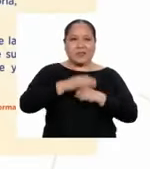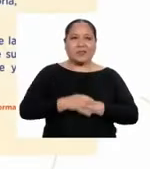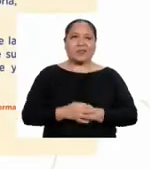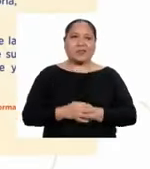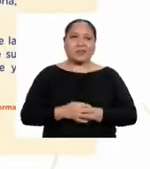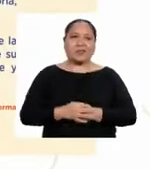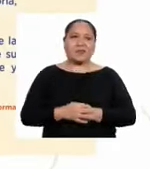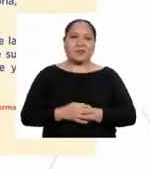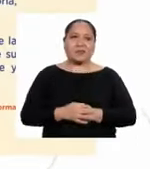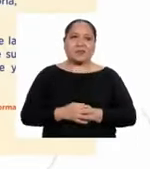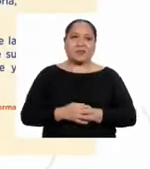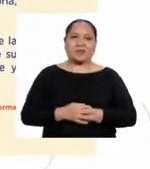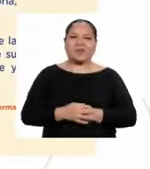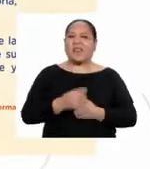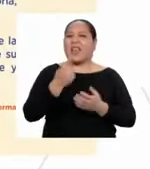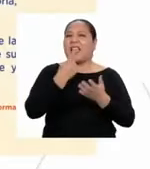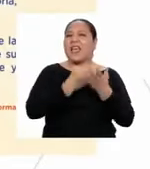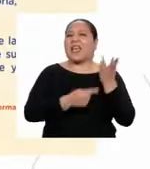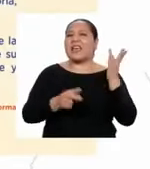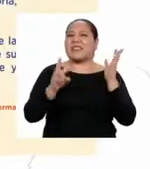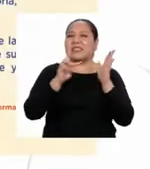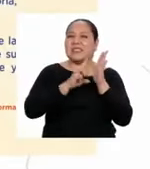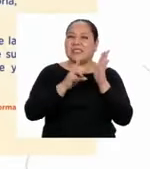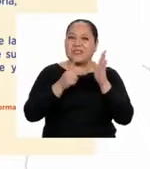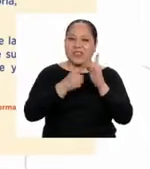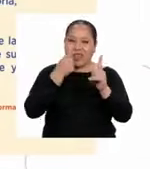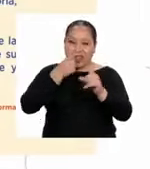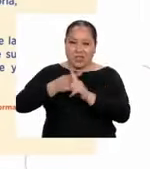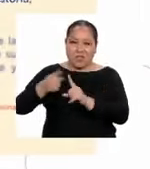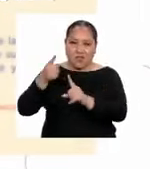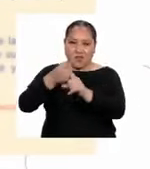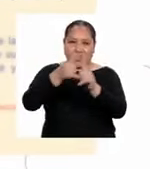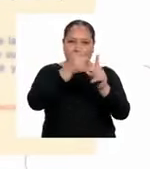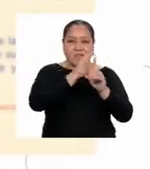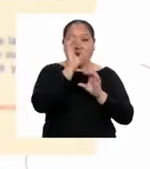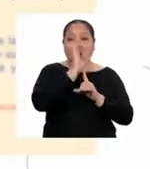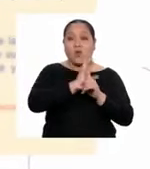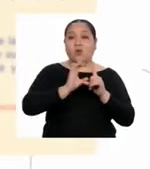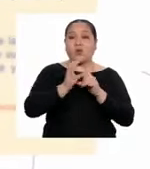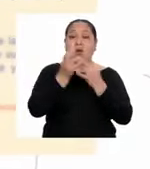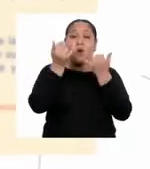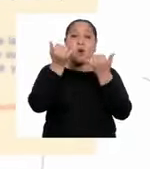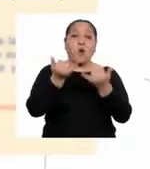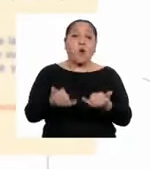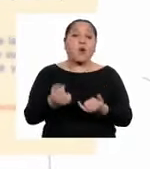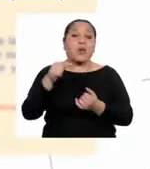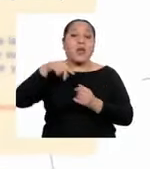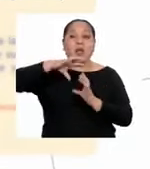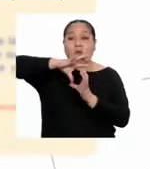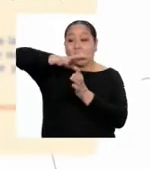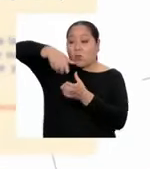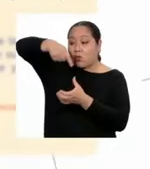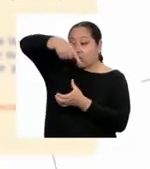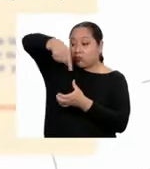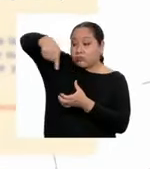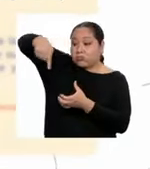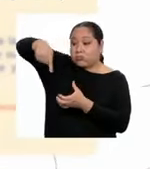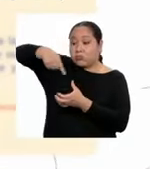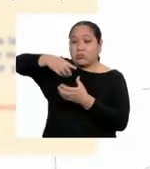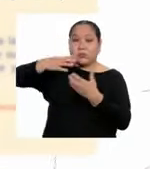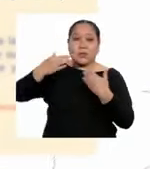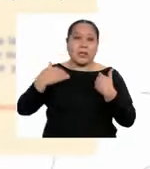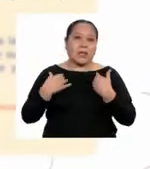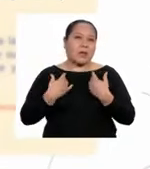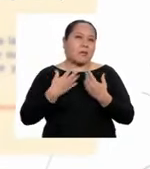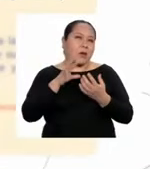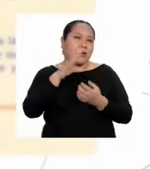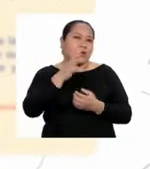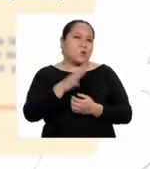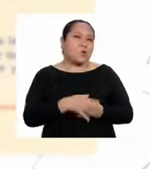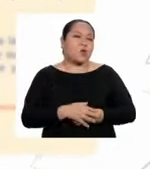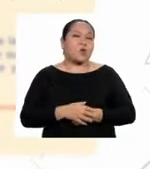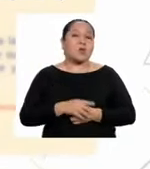Leo, ¿Qué es la diversidad cultural? Hoy en día, el mundo cuenta con aproximadamente 6.000